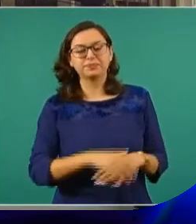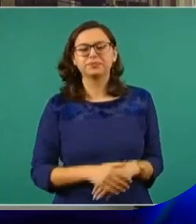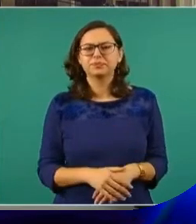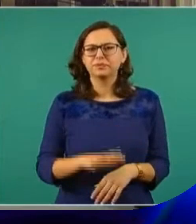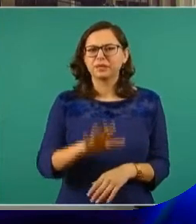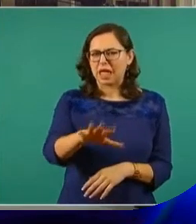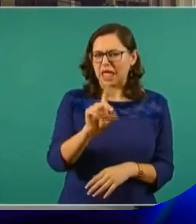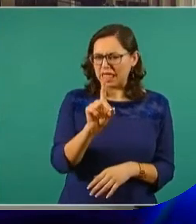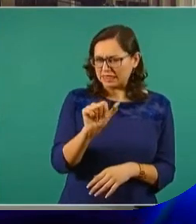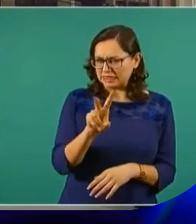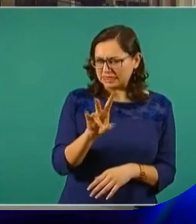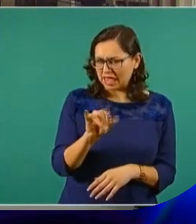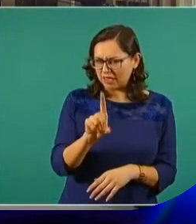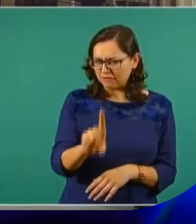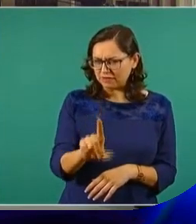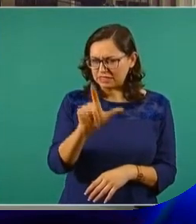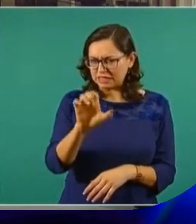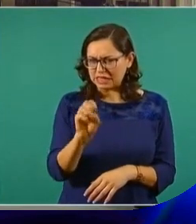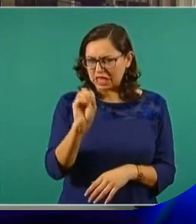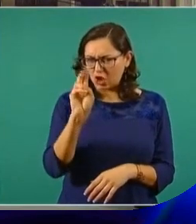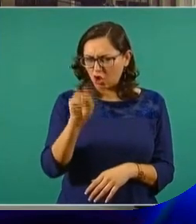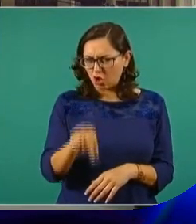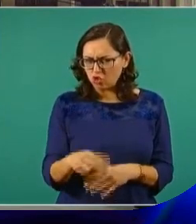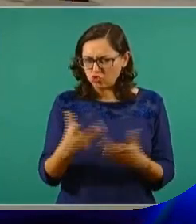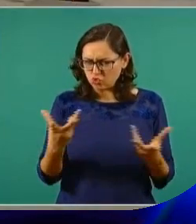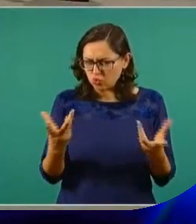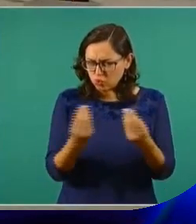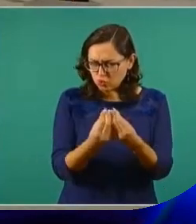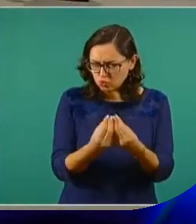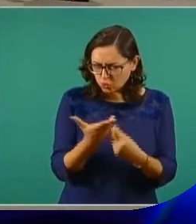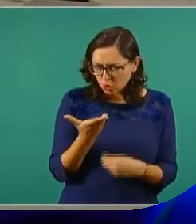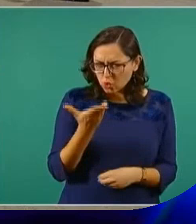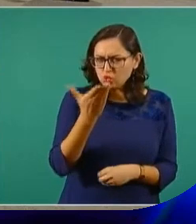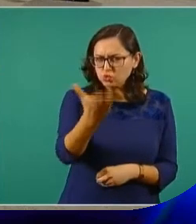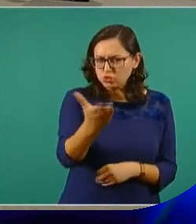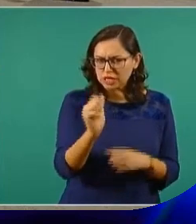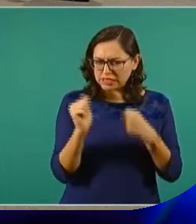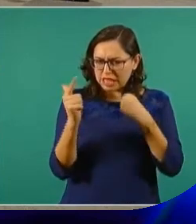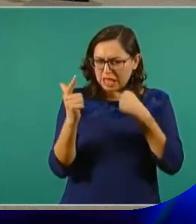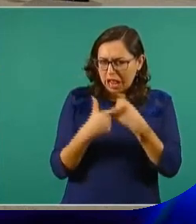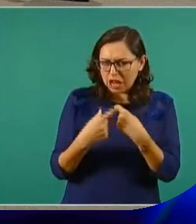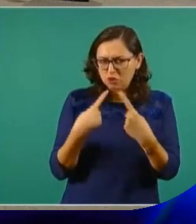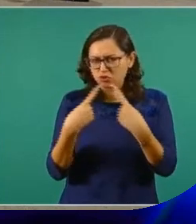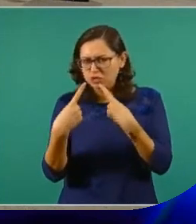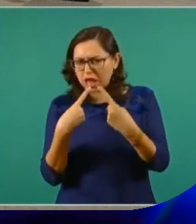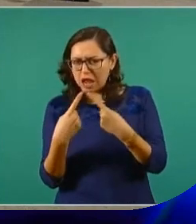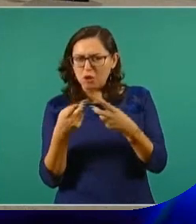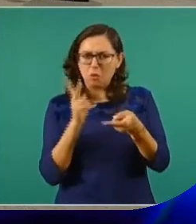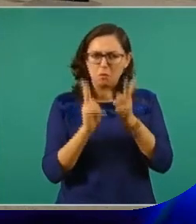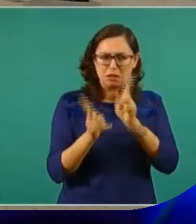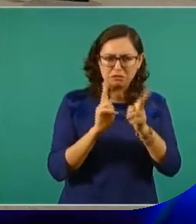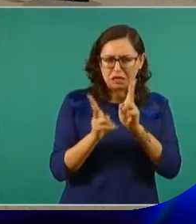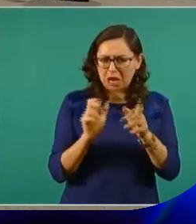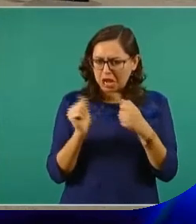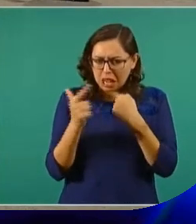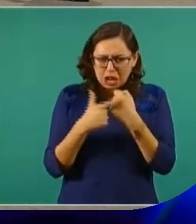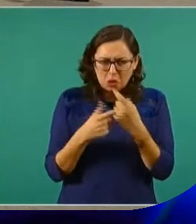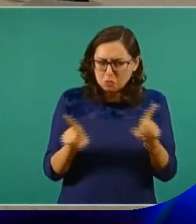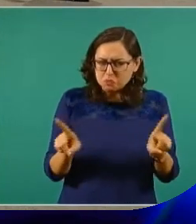persona cercana a usted. ¿Ha tenido usted oportunidad de hablar con él sobre estos videos?